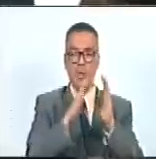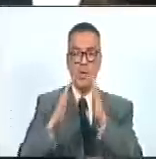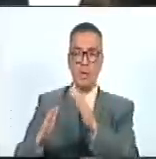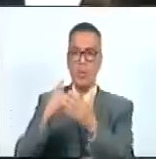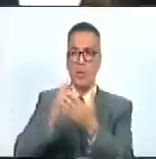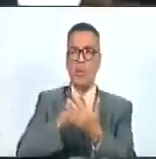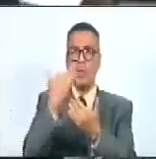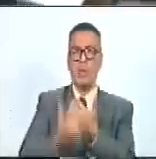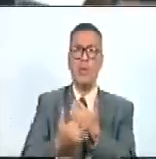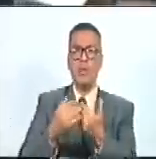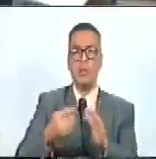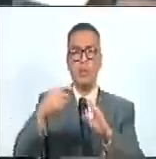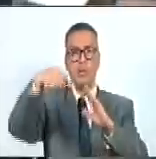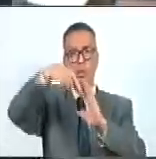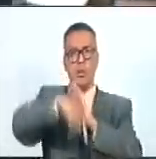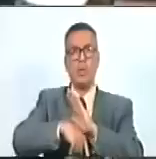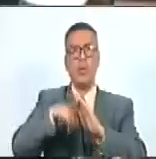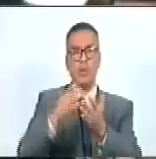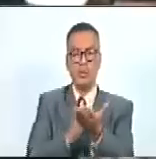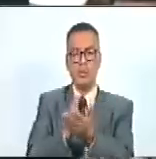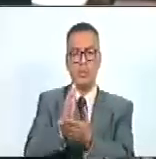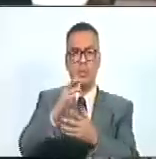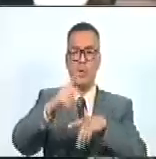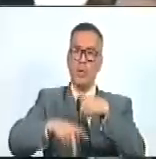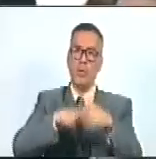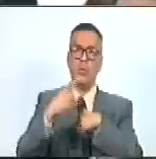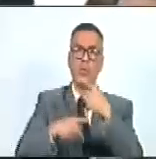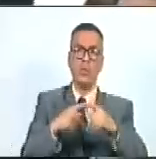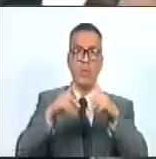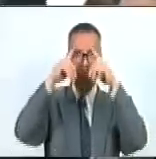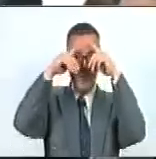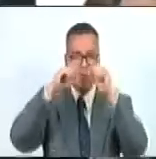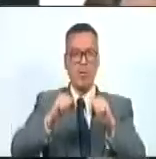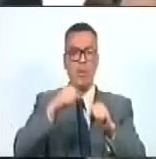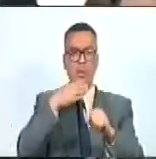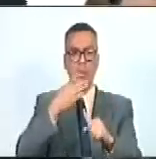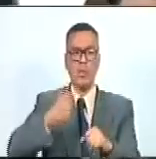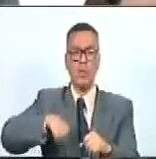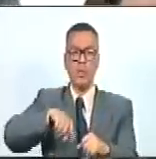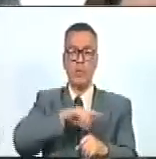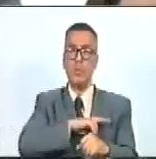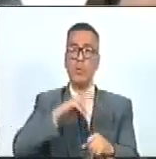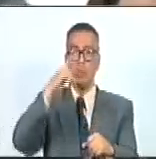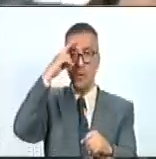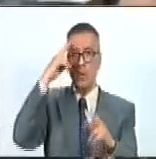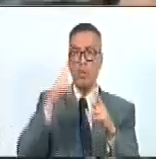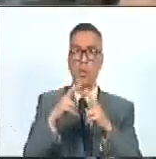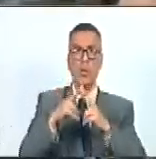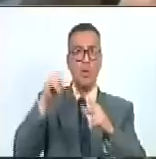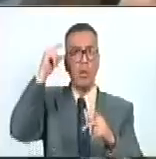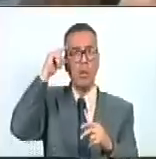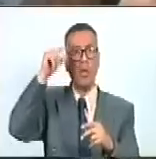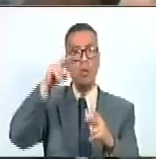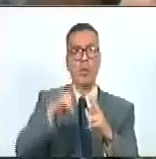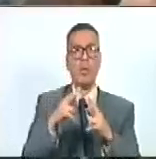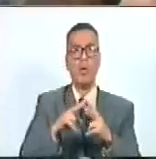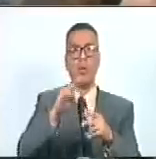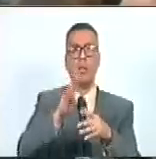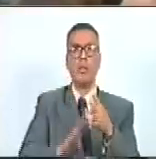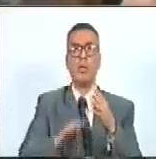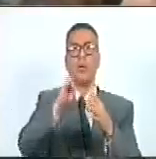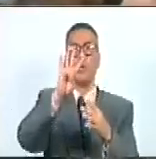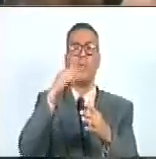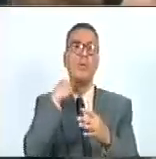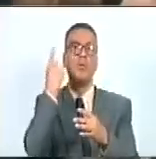planificación profunda para continuar con el desarrollo de esta profesión. Una profesión que nosotros conocemos hoy día quizás por cuatro de las más